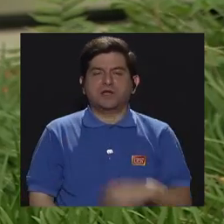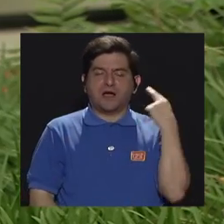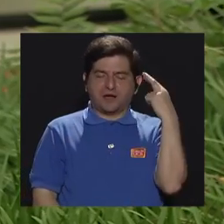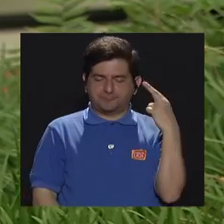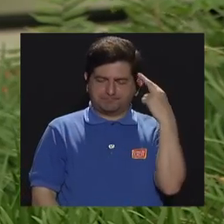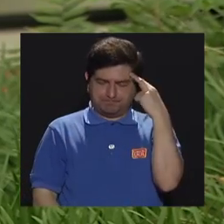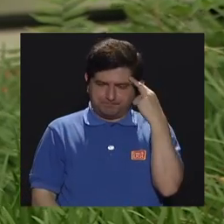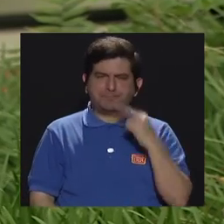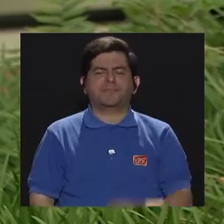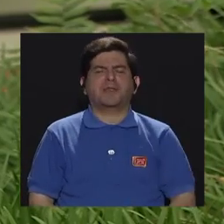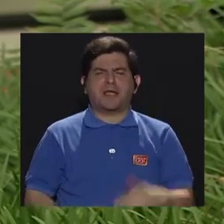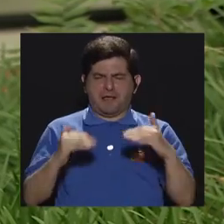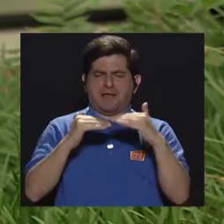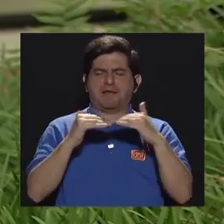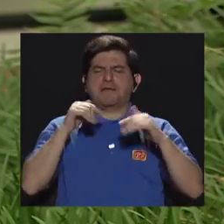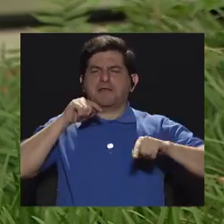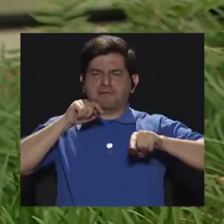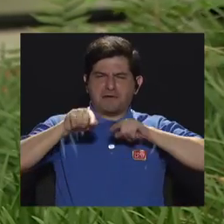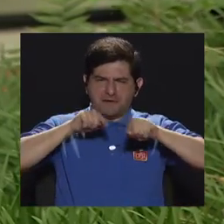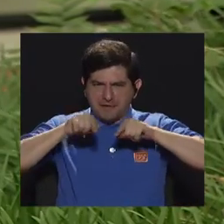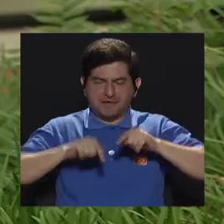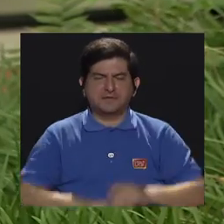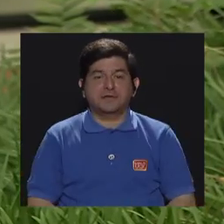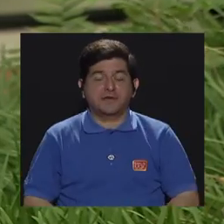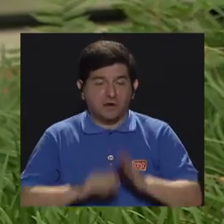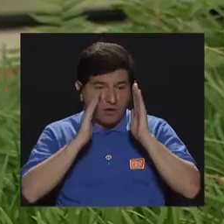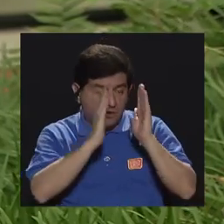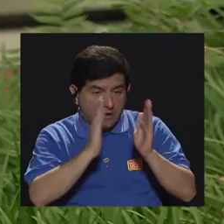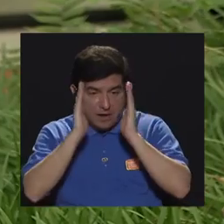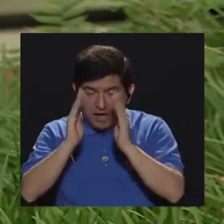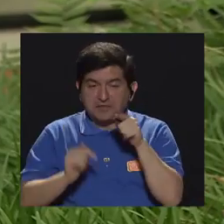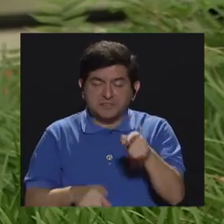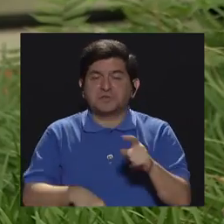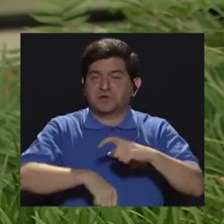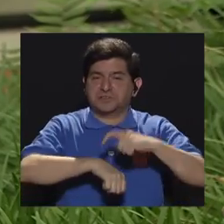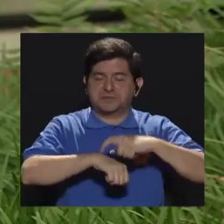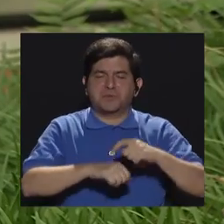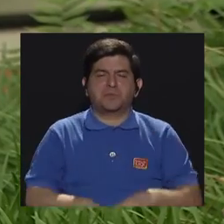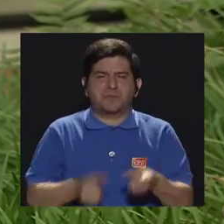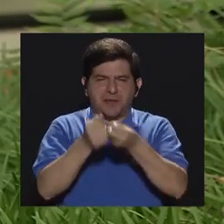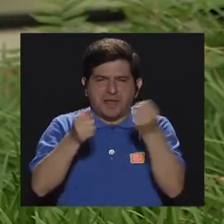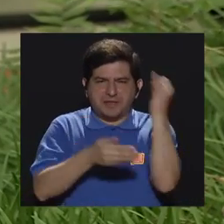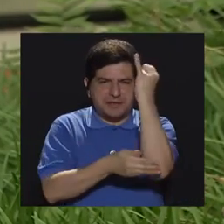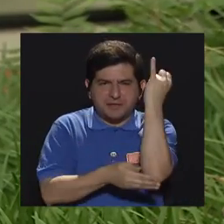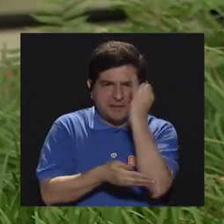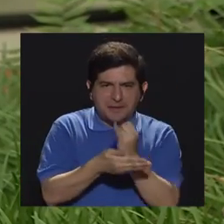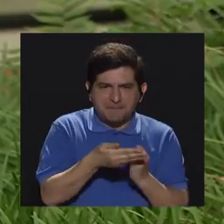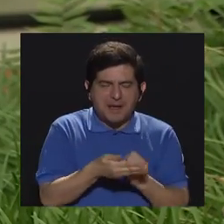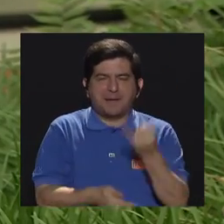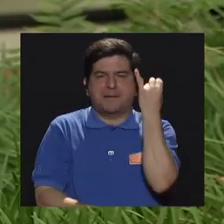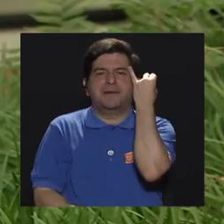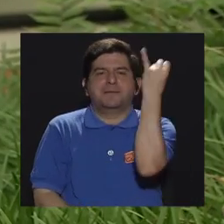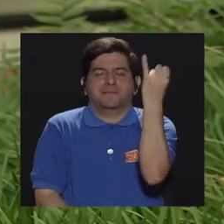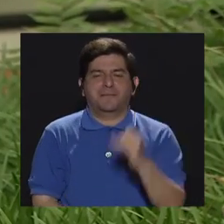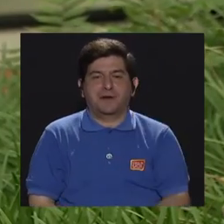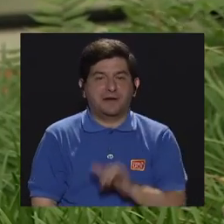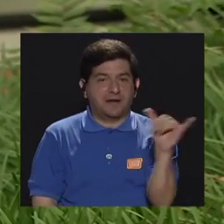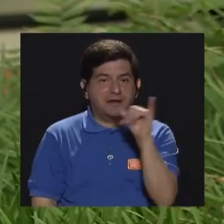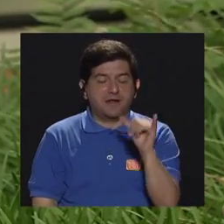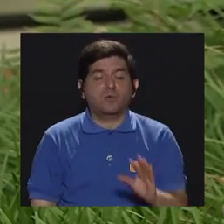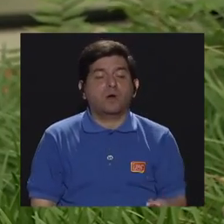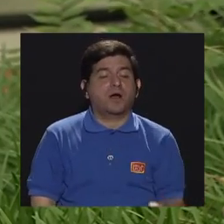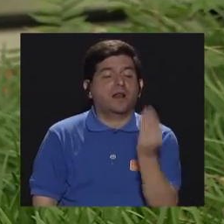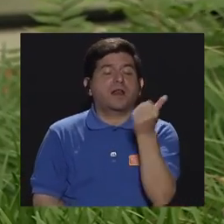reflexión, una mayor criticidad. Entonces, ahí podríamos abordar lo que son los mapas conceptuales. Los mapas conceptuales sirven también para los